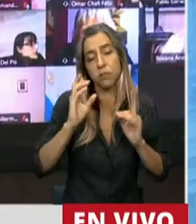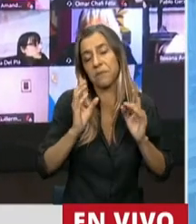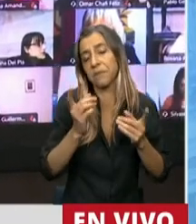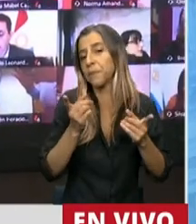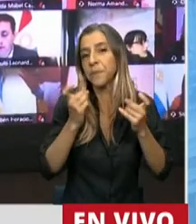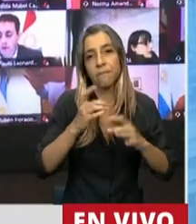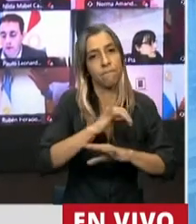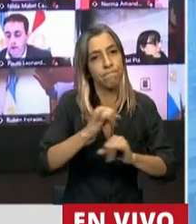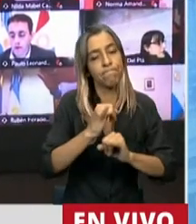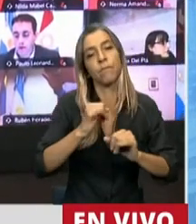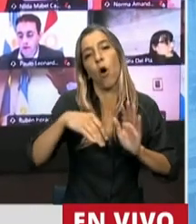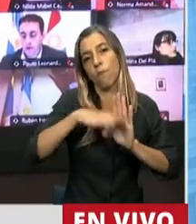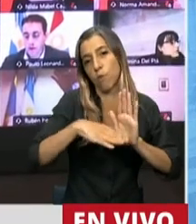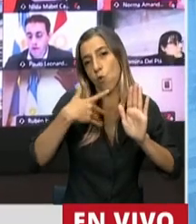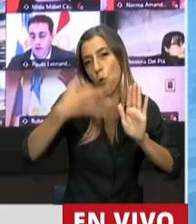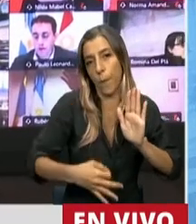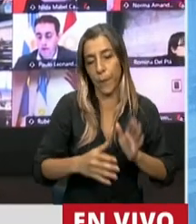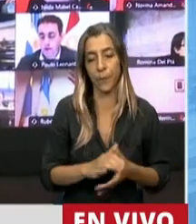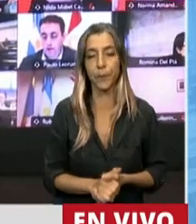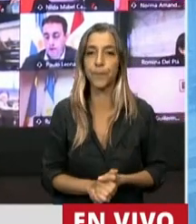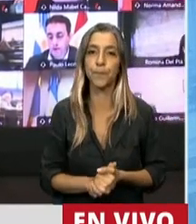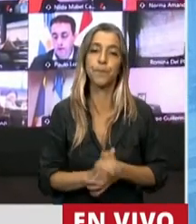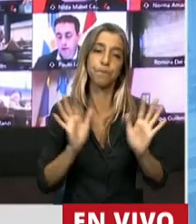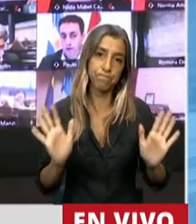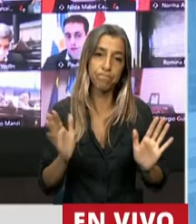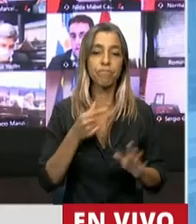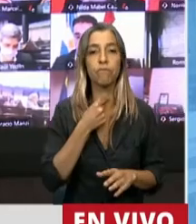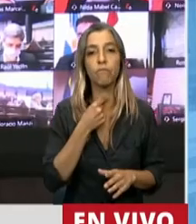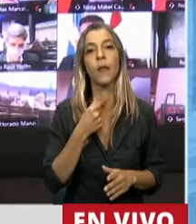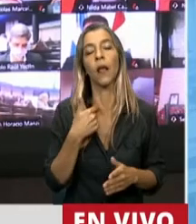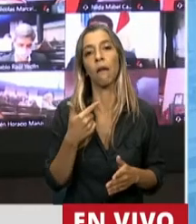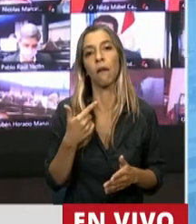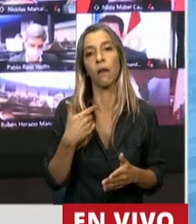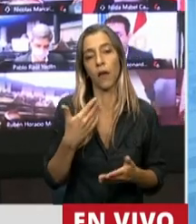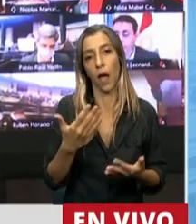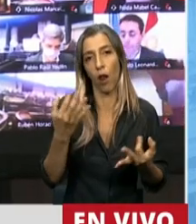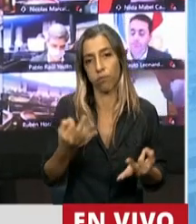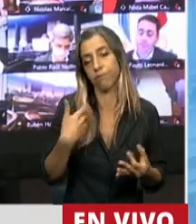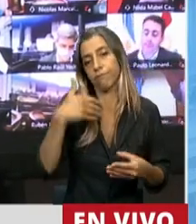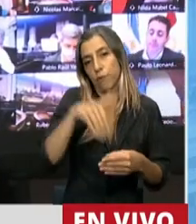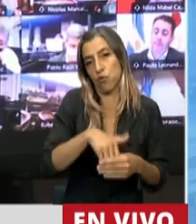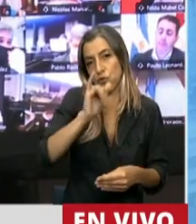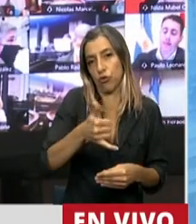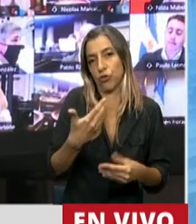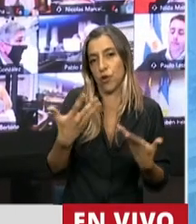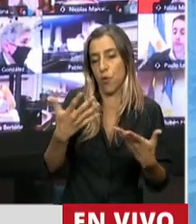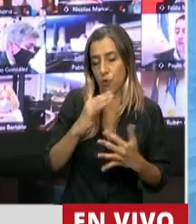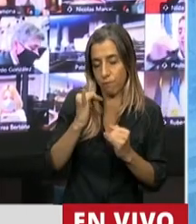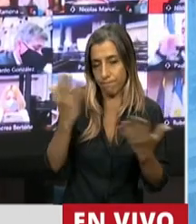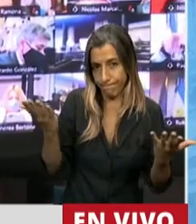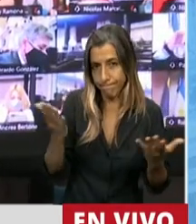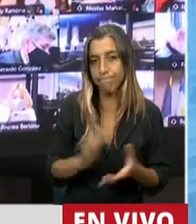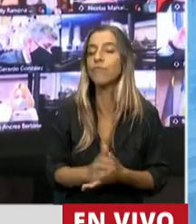necesiten así que dicho esto señor presidente quiero expresar el acompañamiento a este proyecto de ley muchas gracias